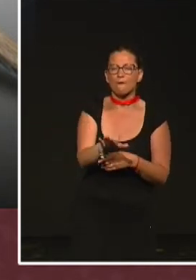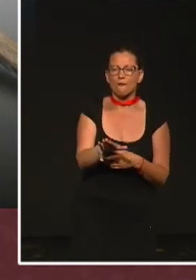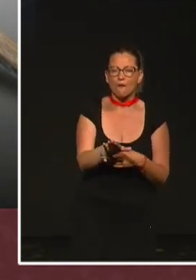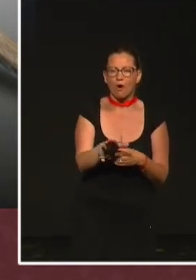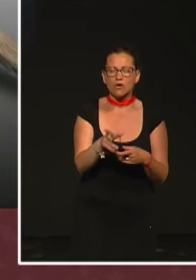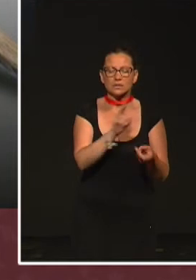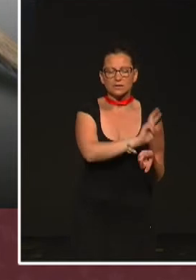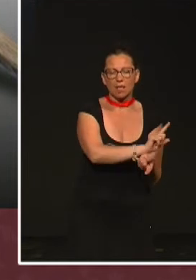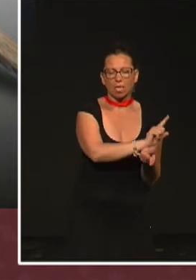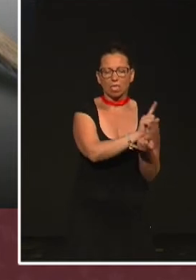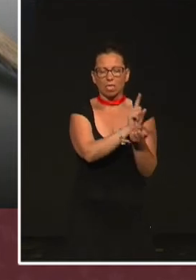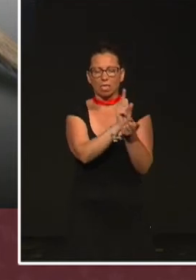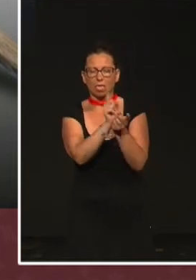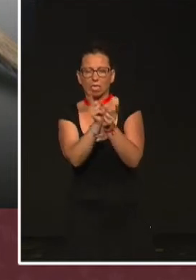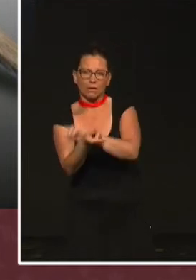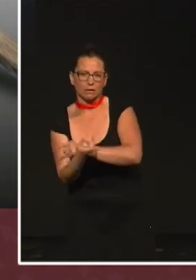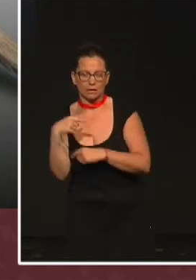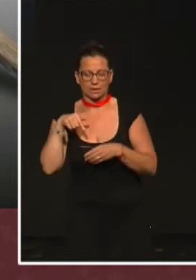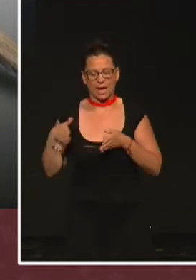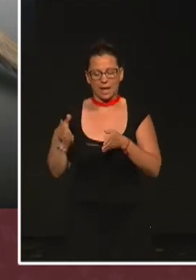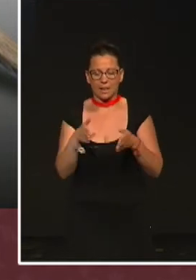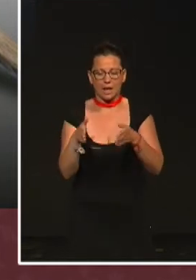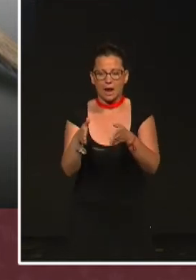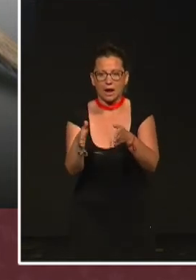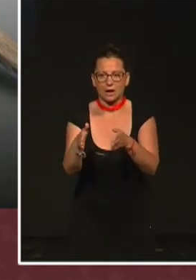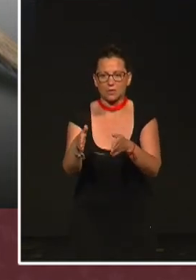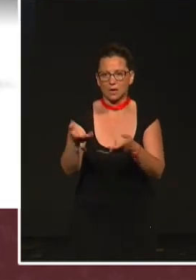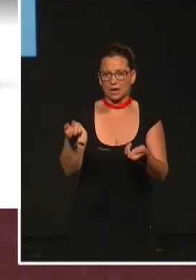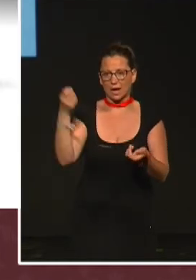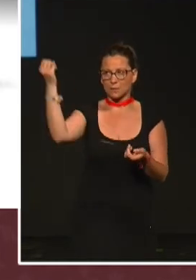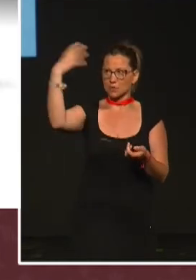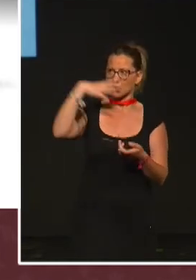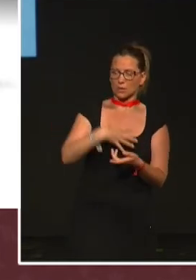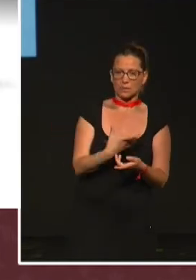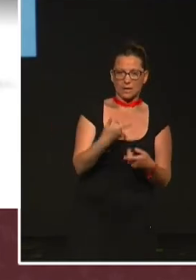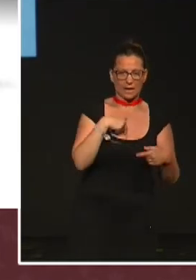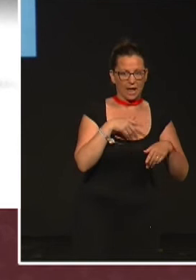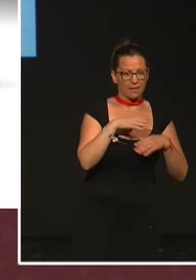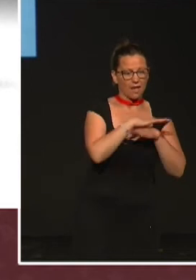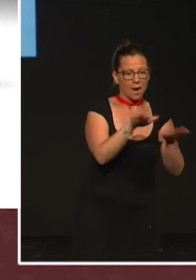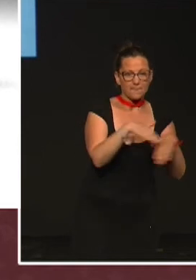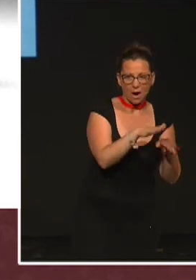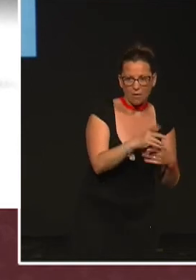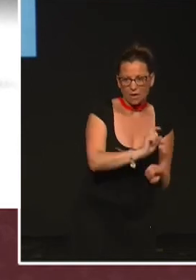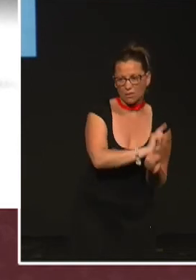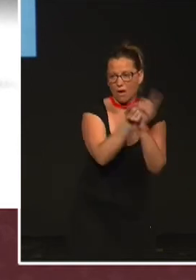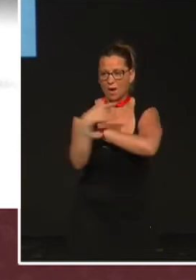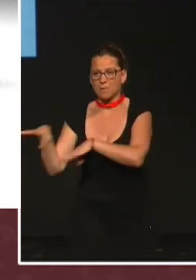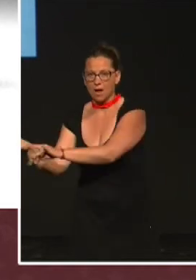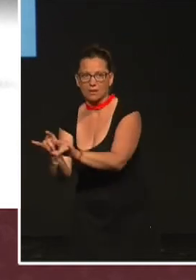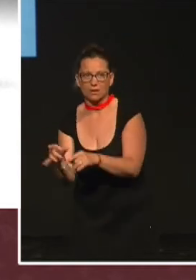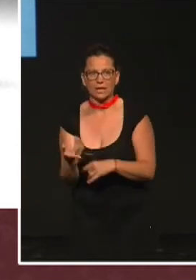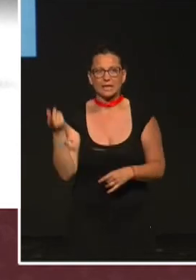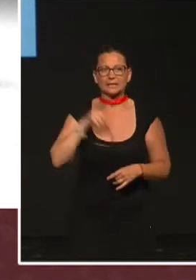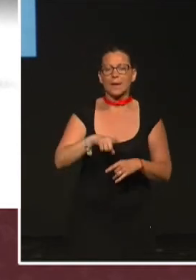ilumina en el camino que siguieron estos animales para pasar del medio terrestre al medio acuático. Milodon, un perezoso gigante, que